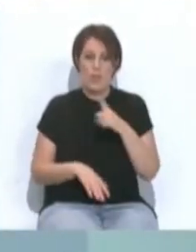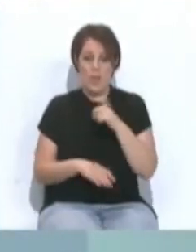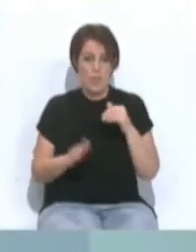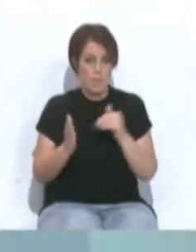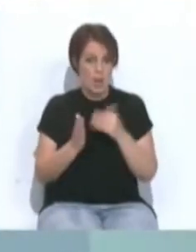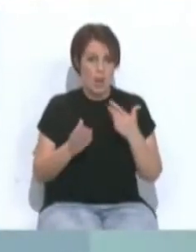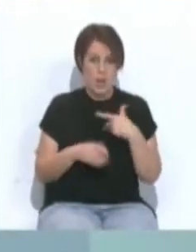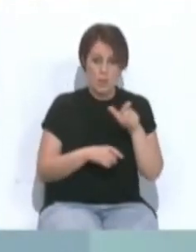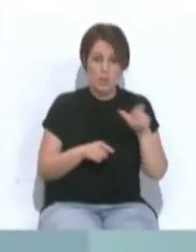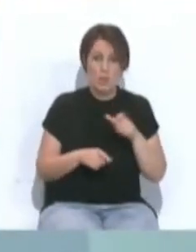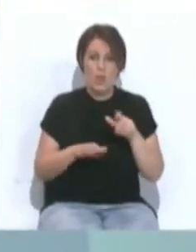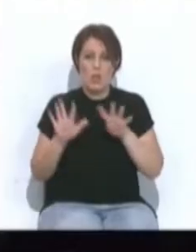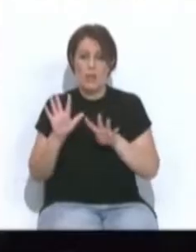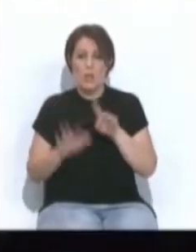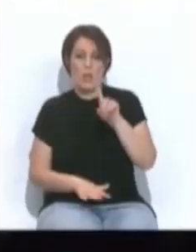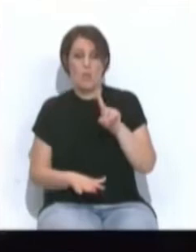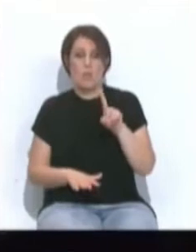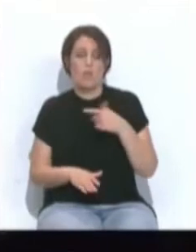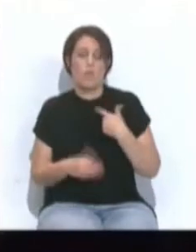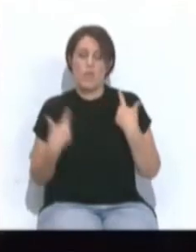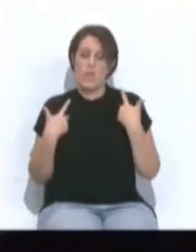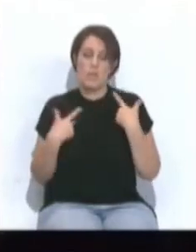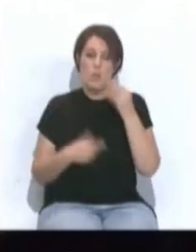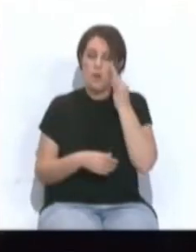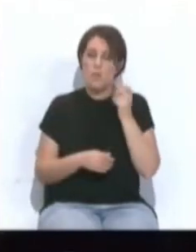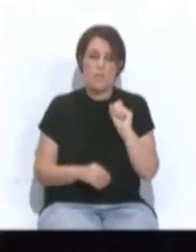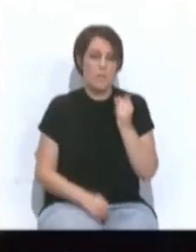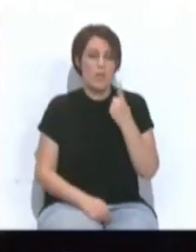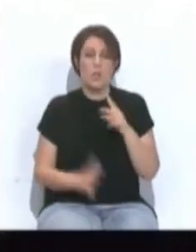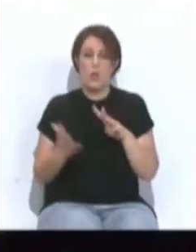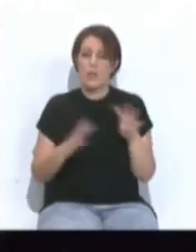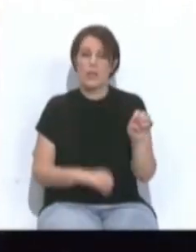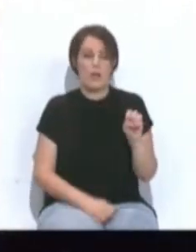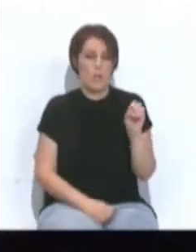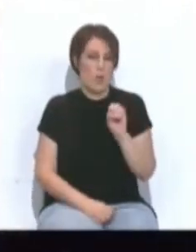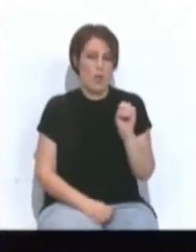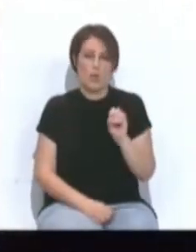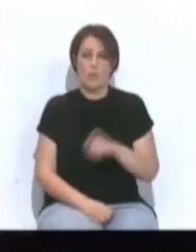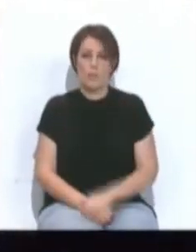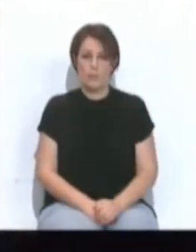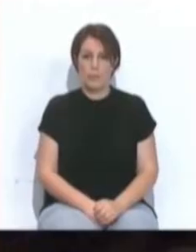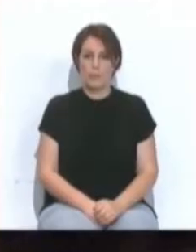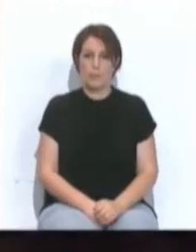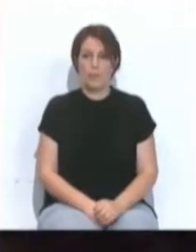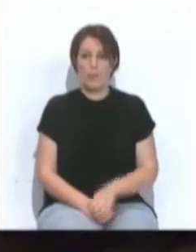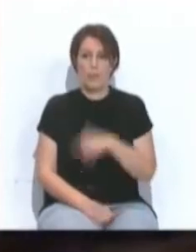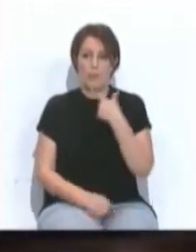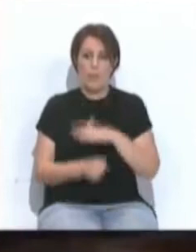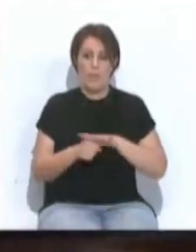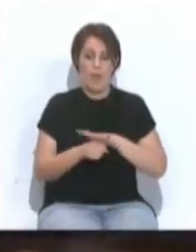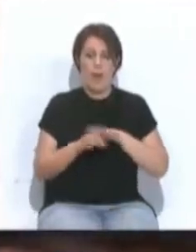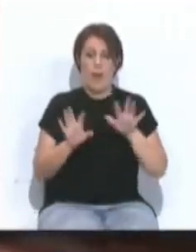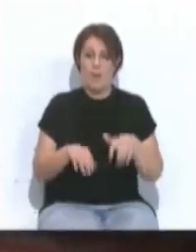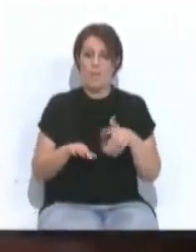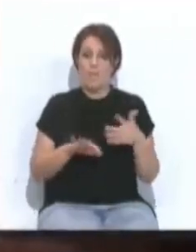habitantes la sufren, siendo las mujeres quienes más la padecen con un 90% de los casos. Se estima que en provincia de